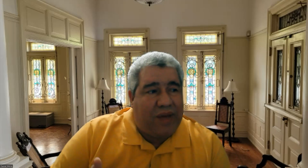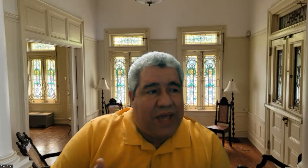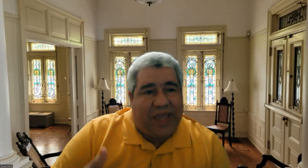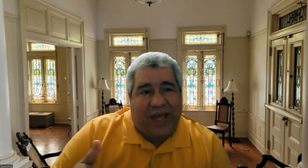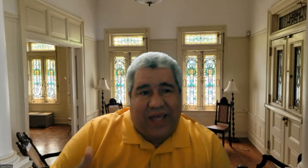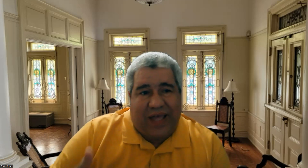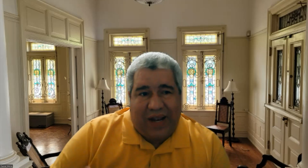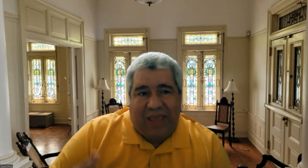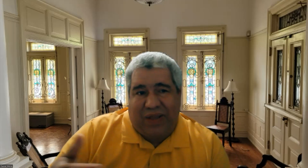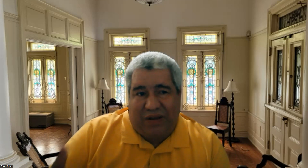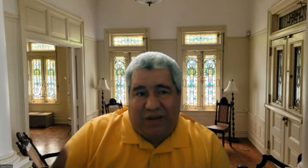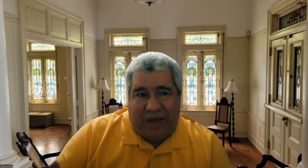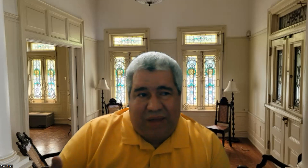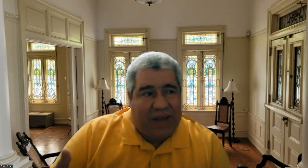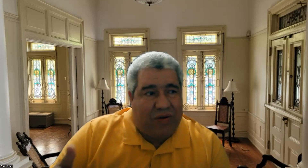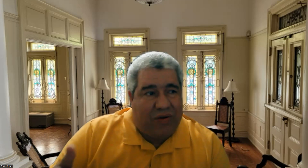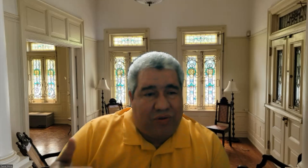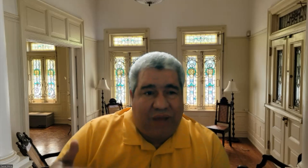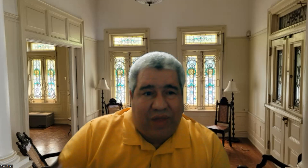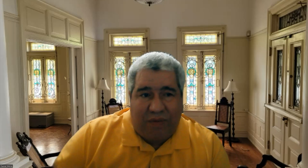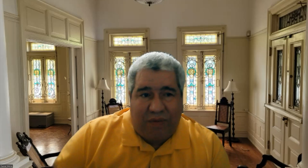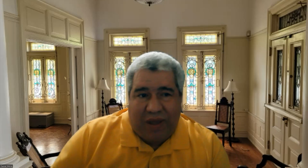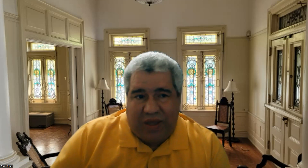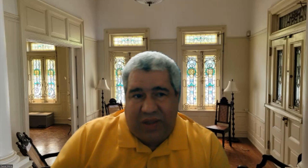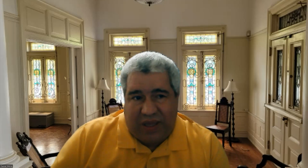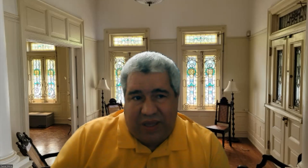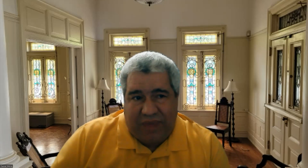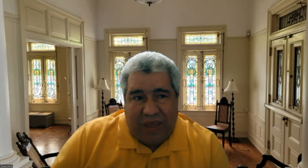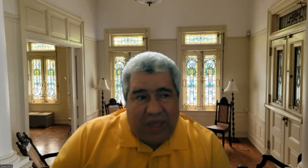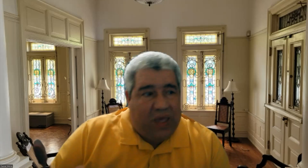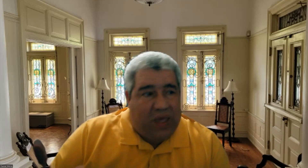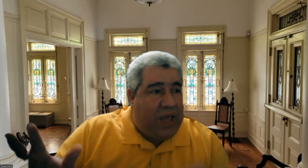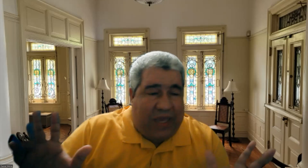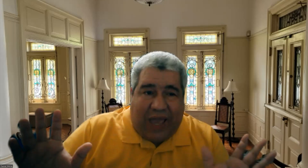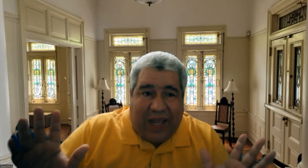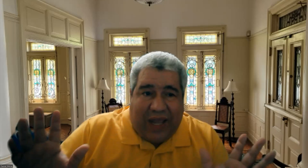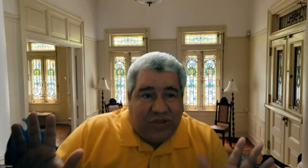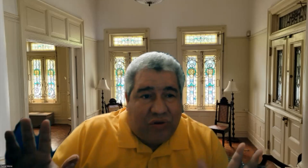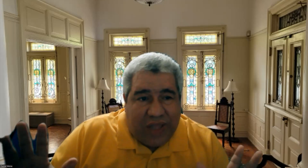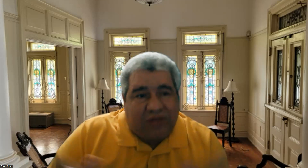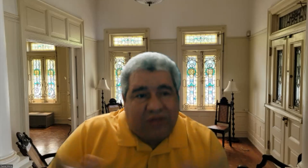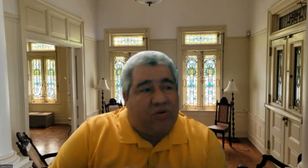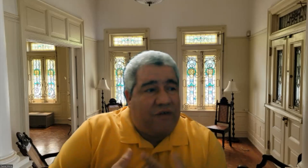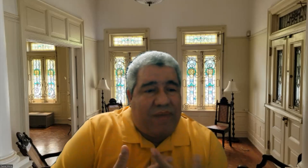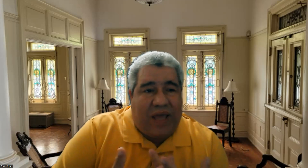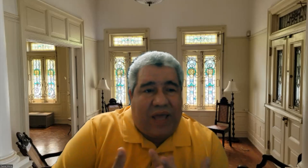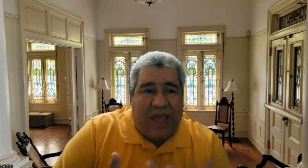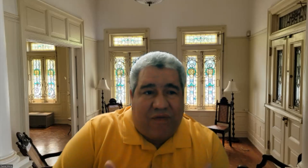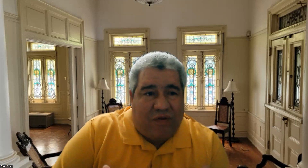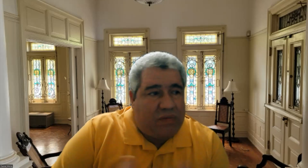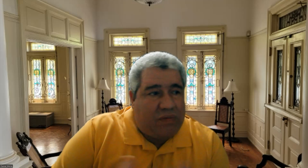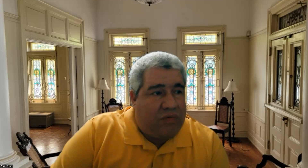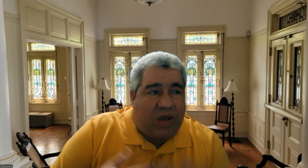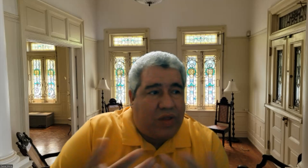hacer para rescatarla y preservarla para que nosotros la podamos ver hoy en día que hayan hecho contacto con la familia de